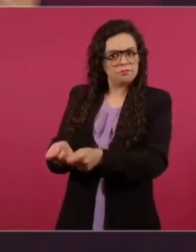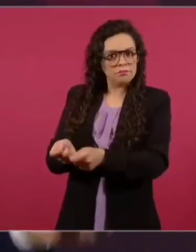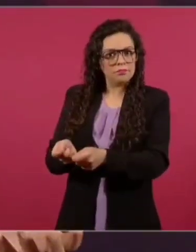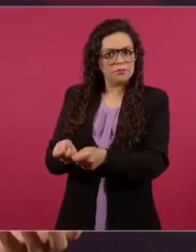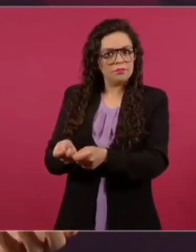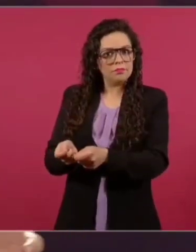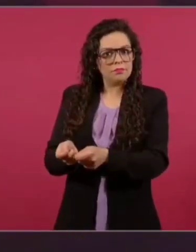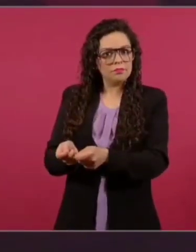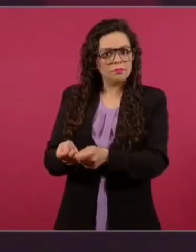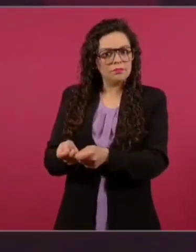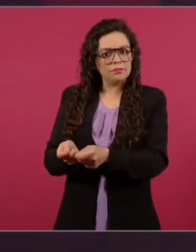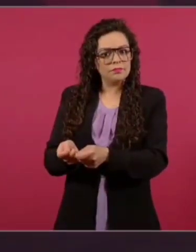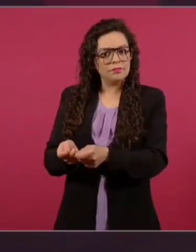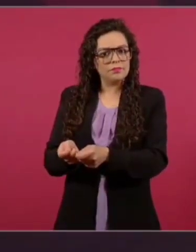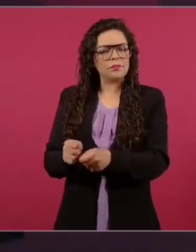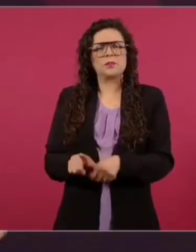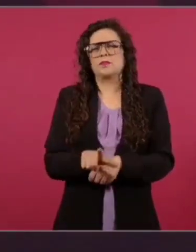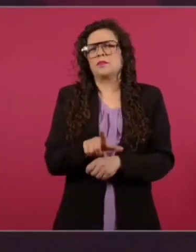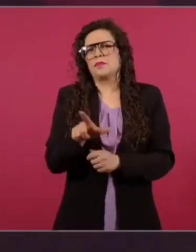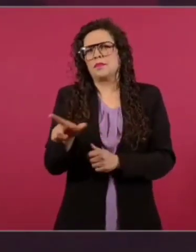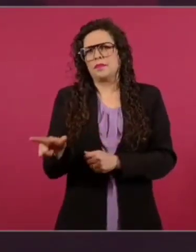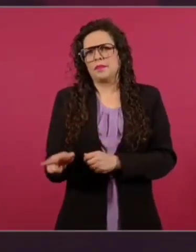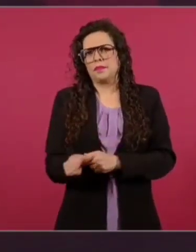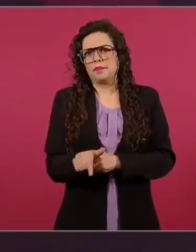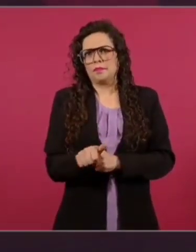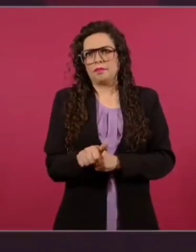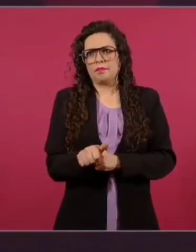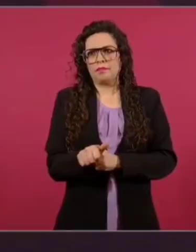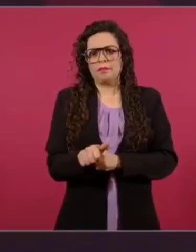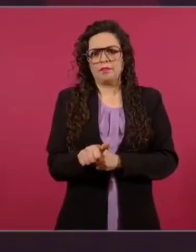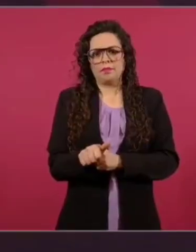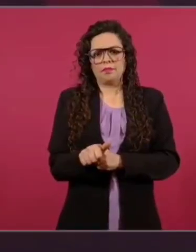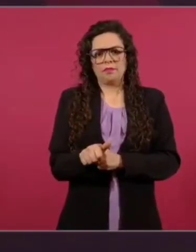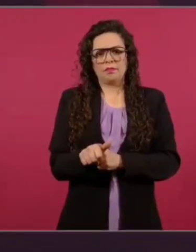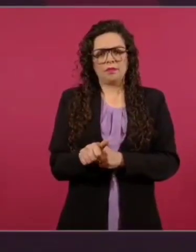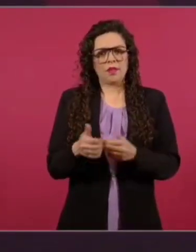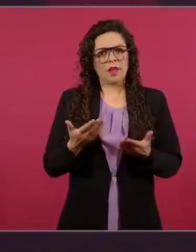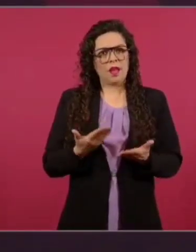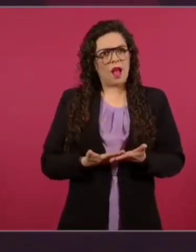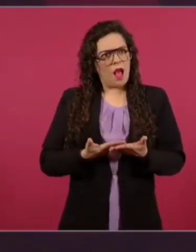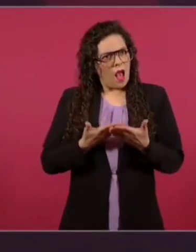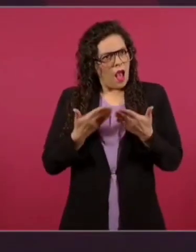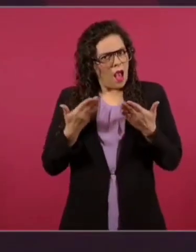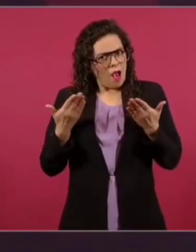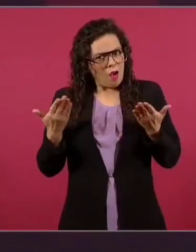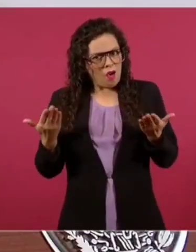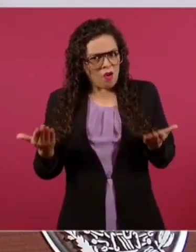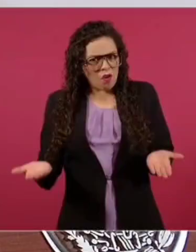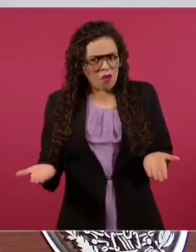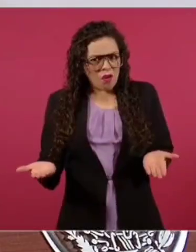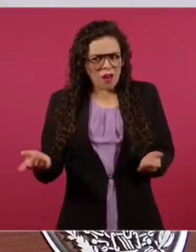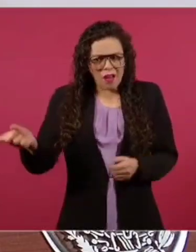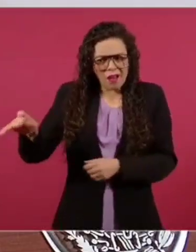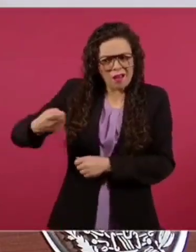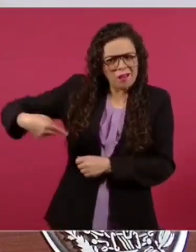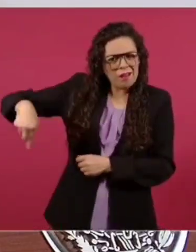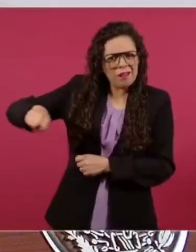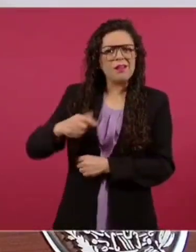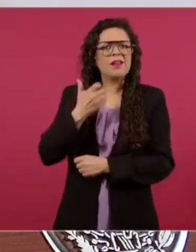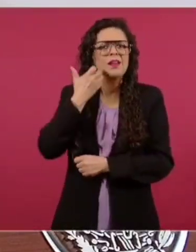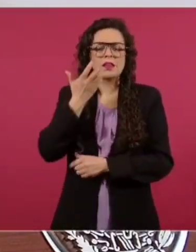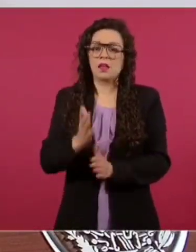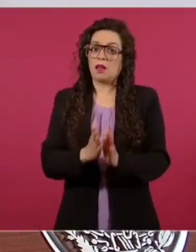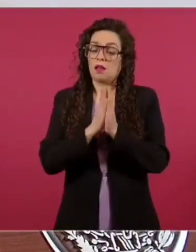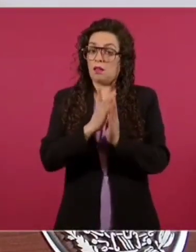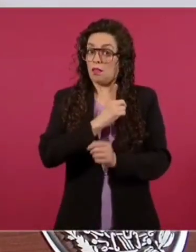a exigir que se interprete la Constitución para que no se aplique